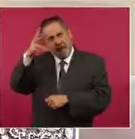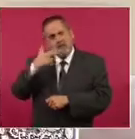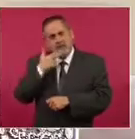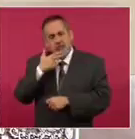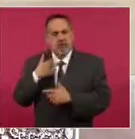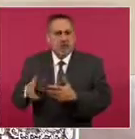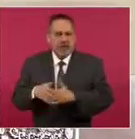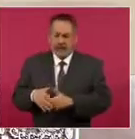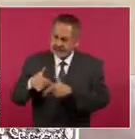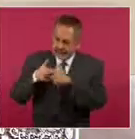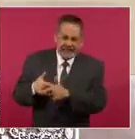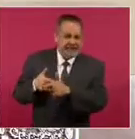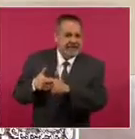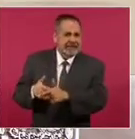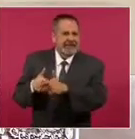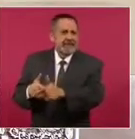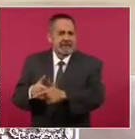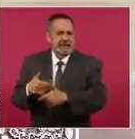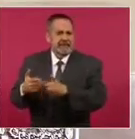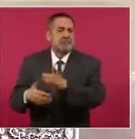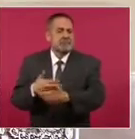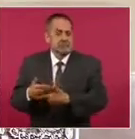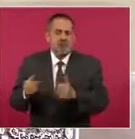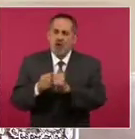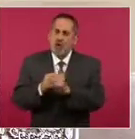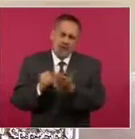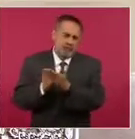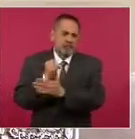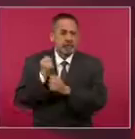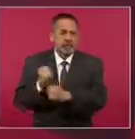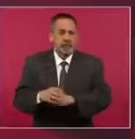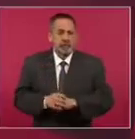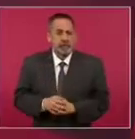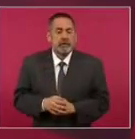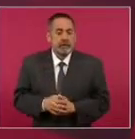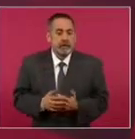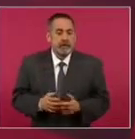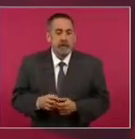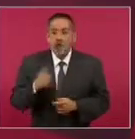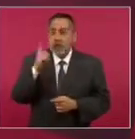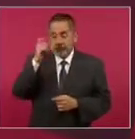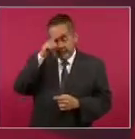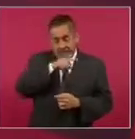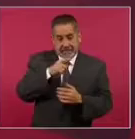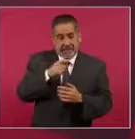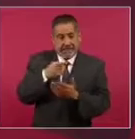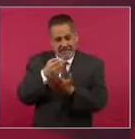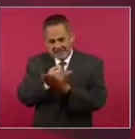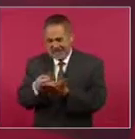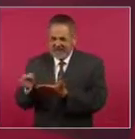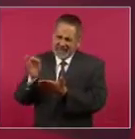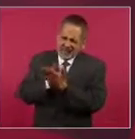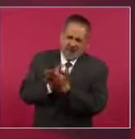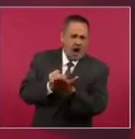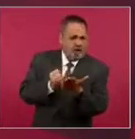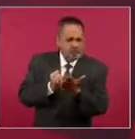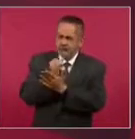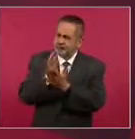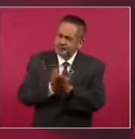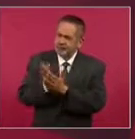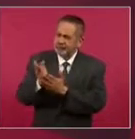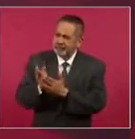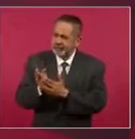continuar con determinación y un propósito firme, la difícil y valiente decisión de tomar un rumbo y no